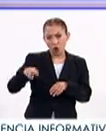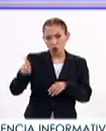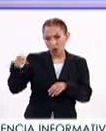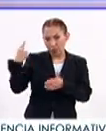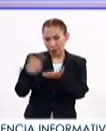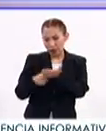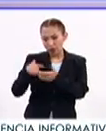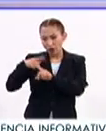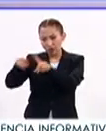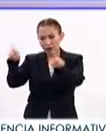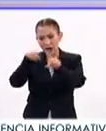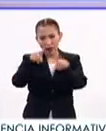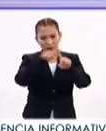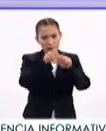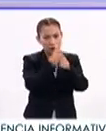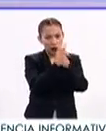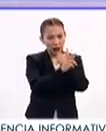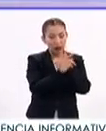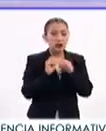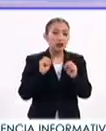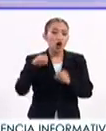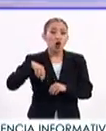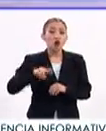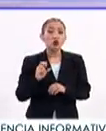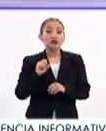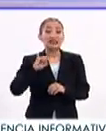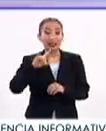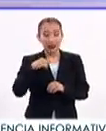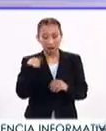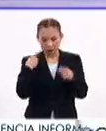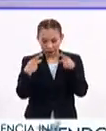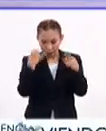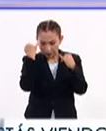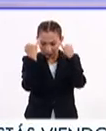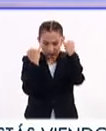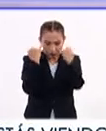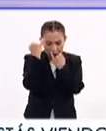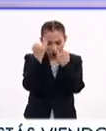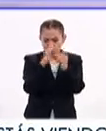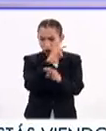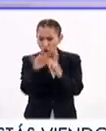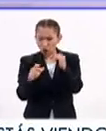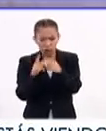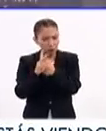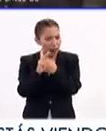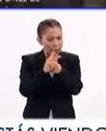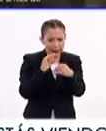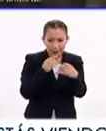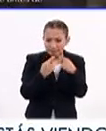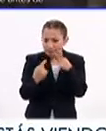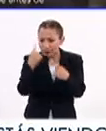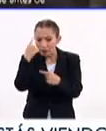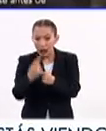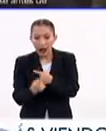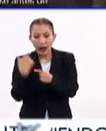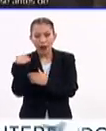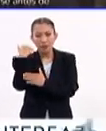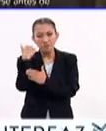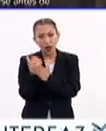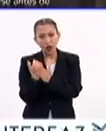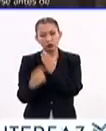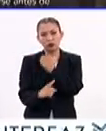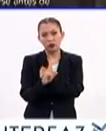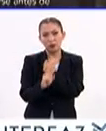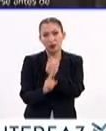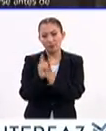Naciones Unidas, los diversos estados y ONU-SIDA han desarrollado estrategias con todos los estados para recortar esta brecha